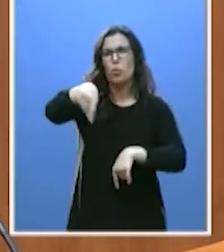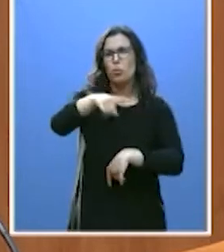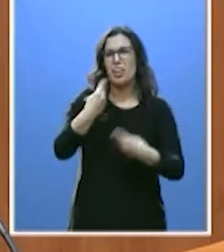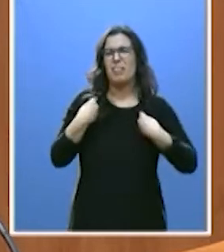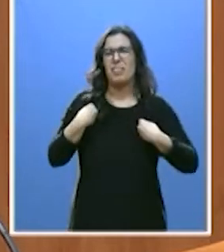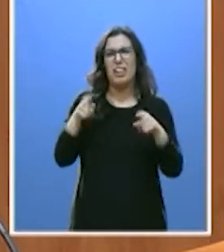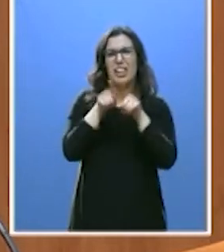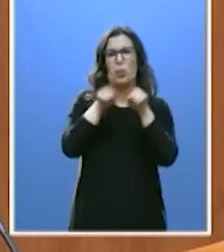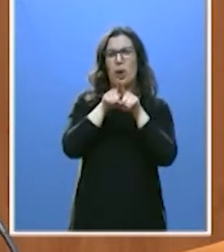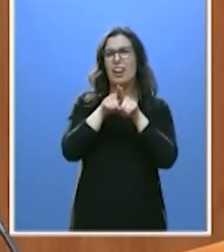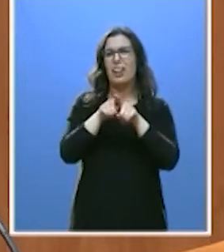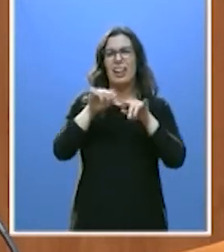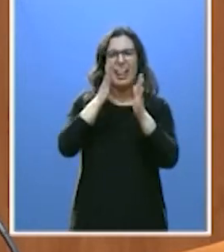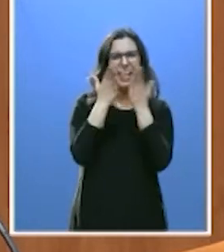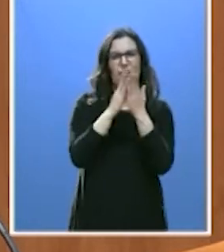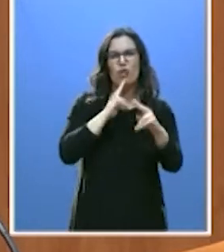permanente.